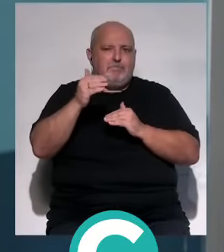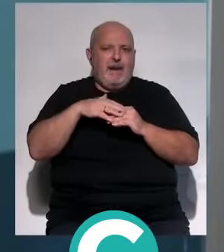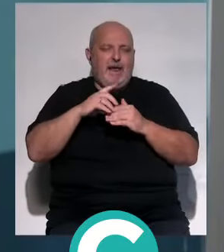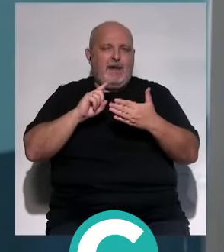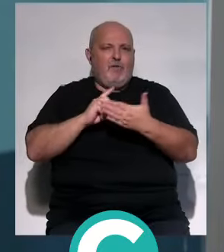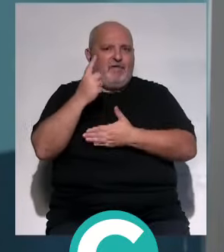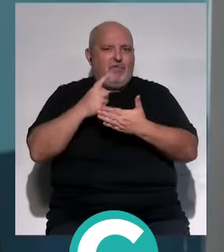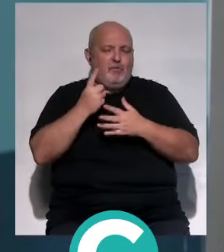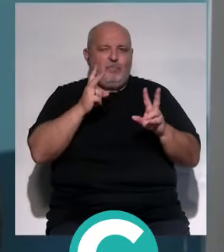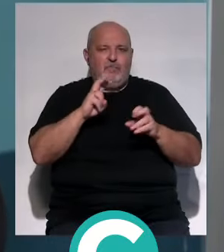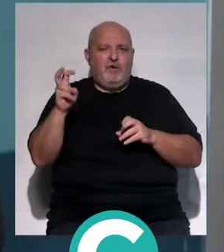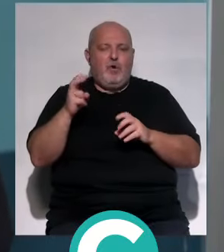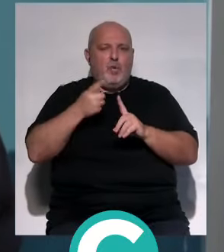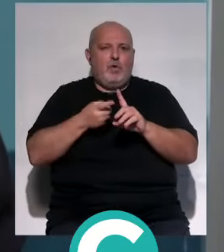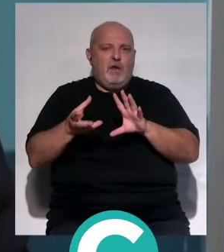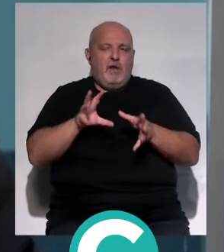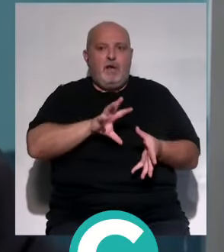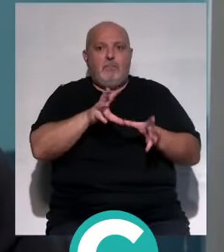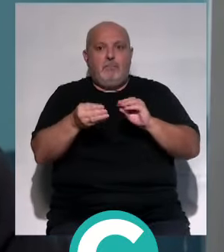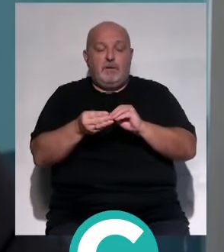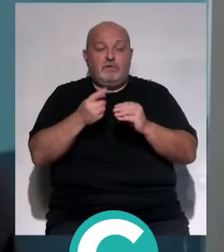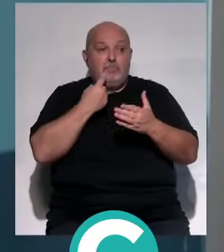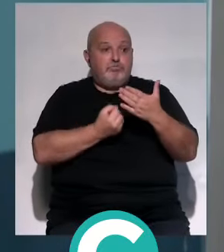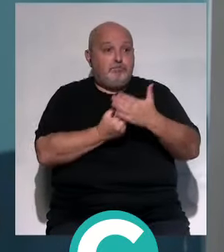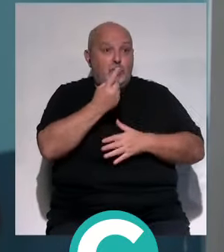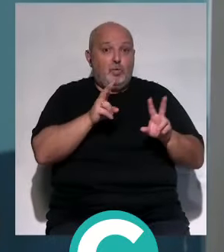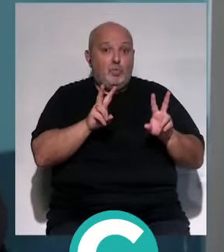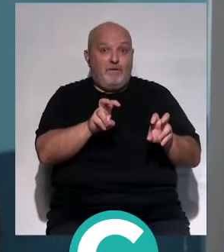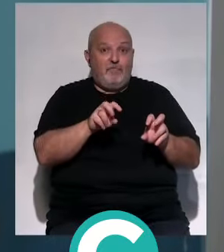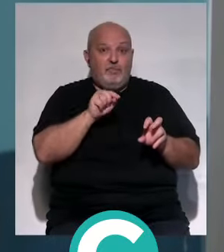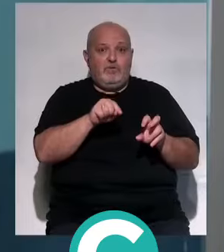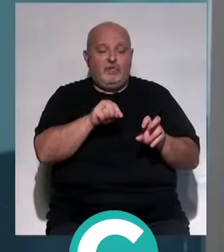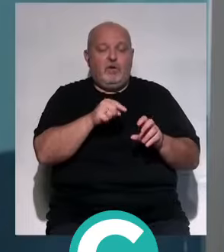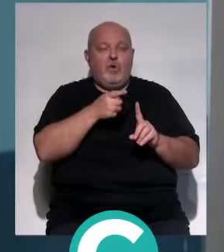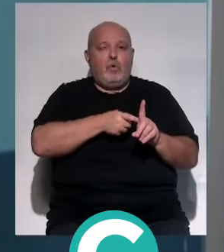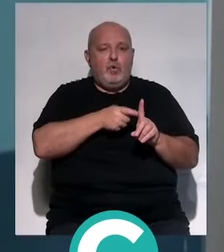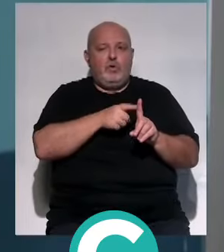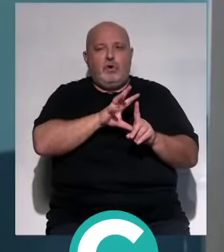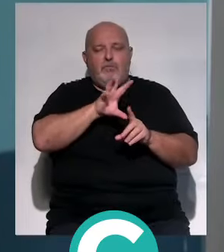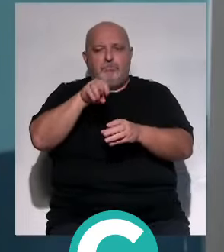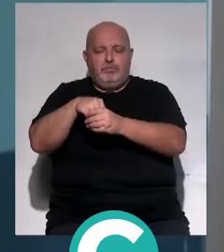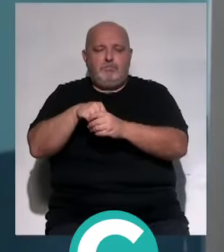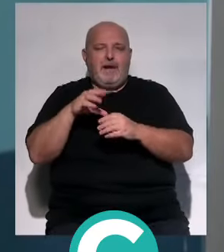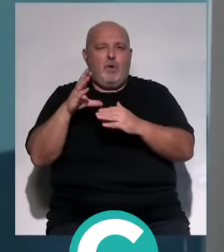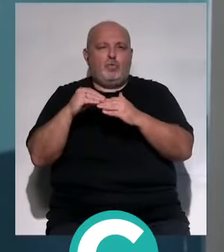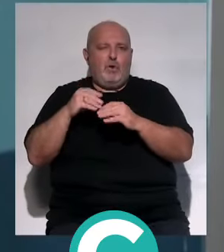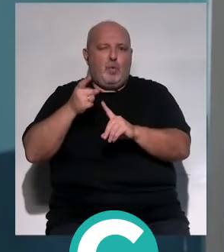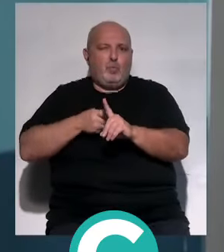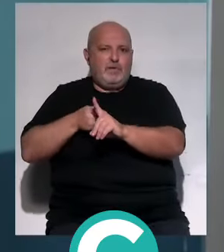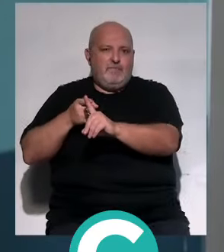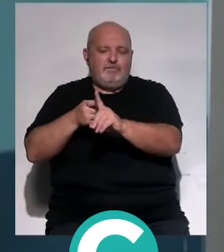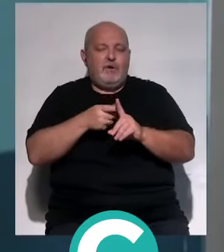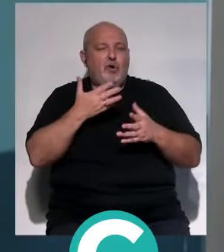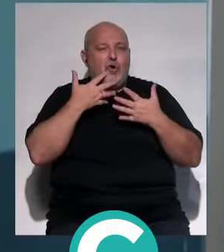pero siempre con una aplicabilidad. O sea, que si va a salir un tratamiento médico, nosotros también vamos a incorporar ese tratamiento médico. ¿Cómo lo hacemos?